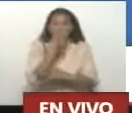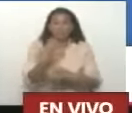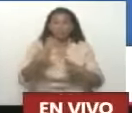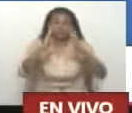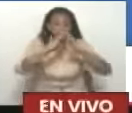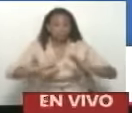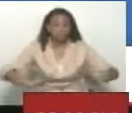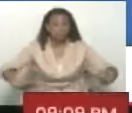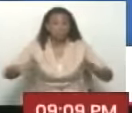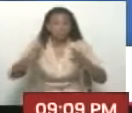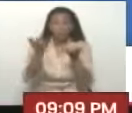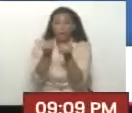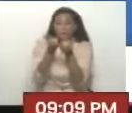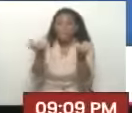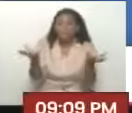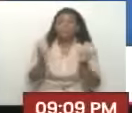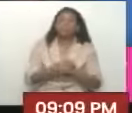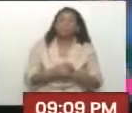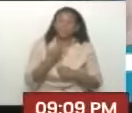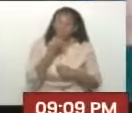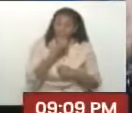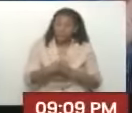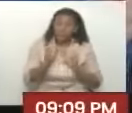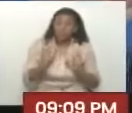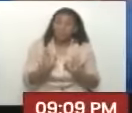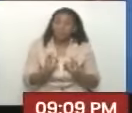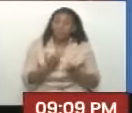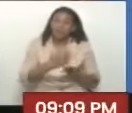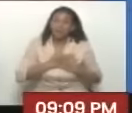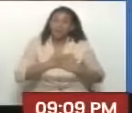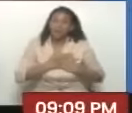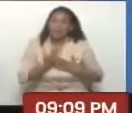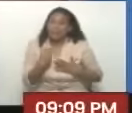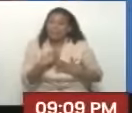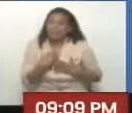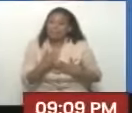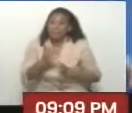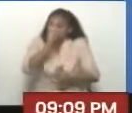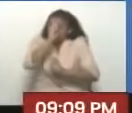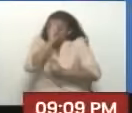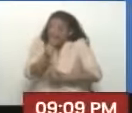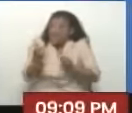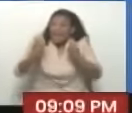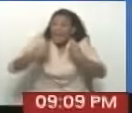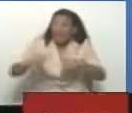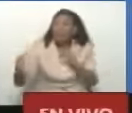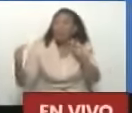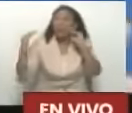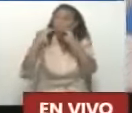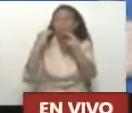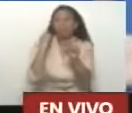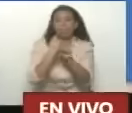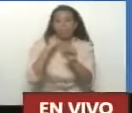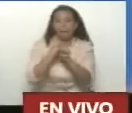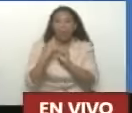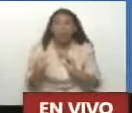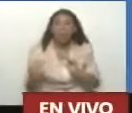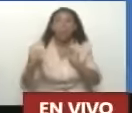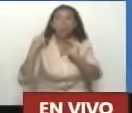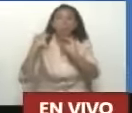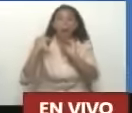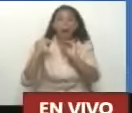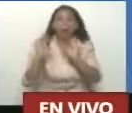un palacio presidencial bello, y bueno, no me queda más que tratar de dar lo mejor de mí para poder